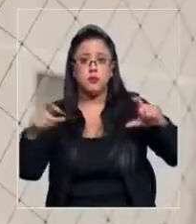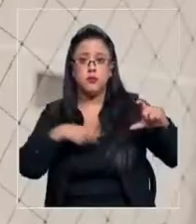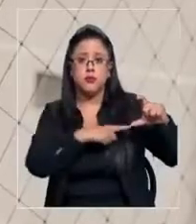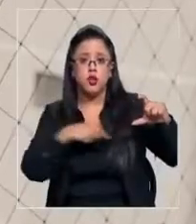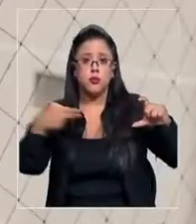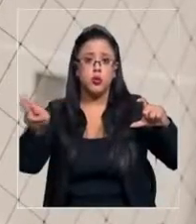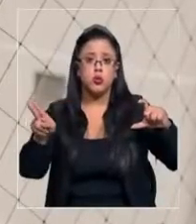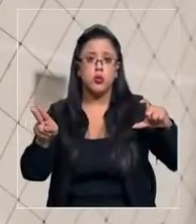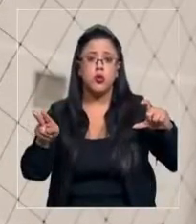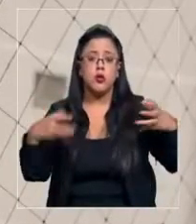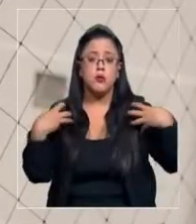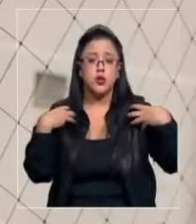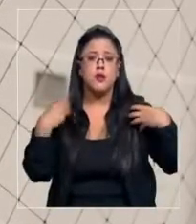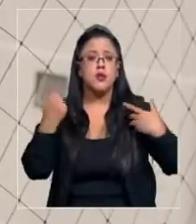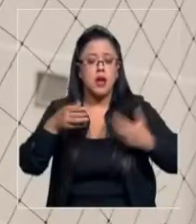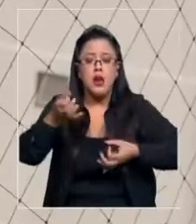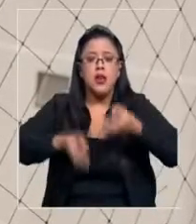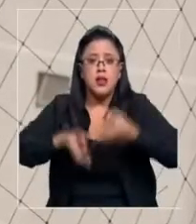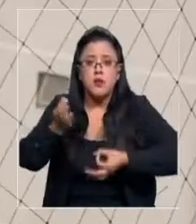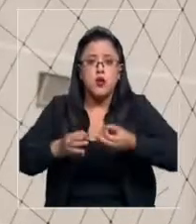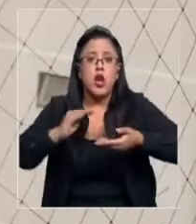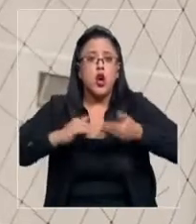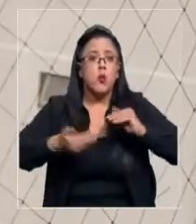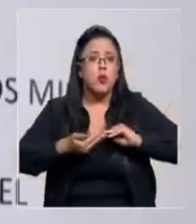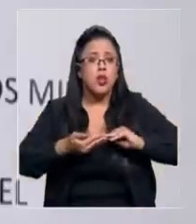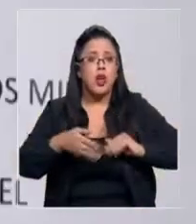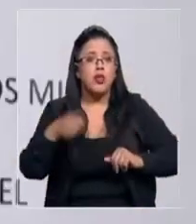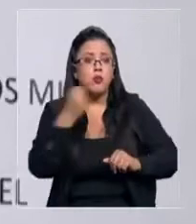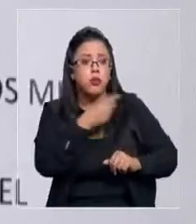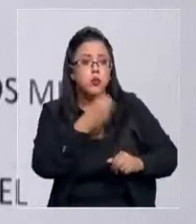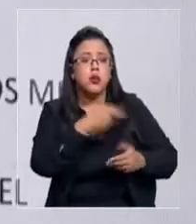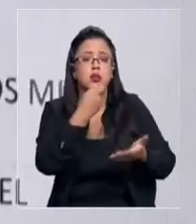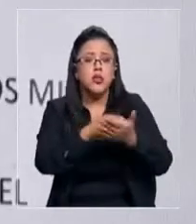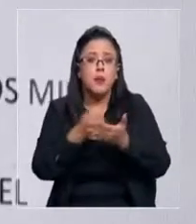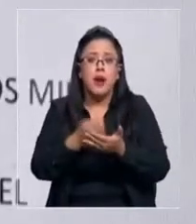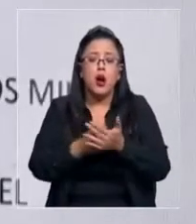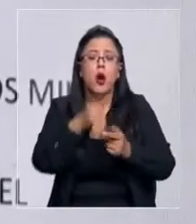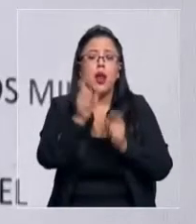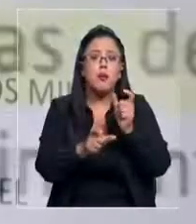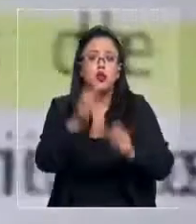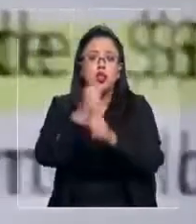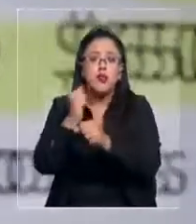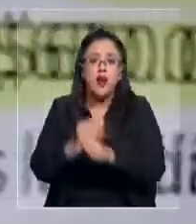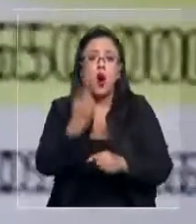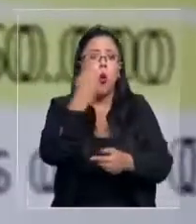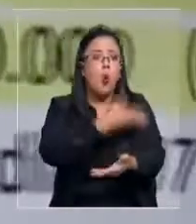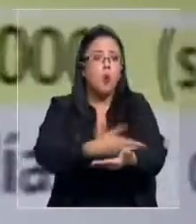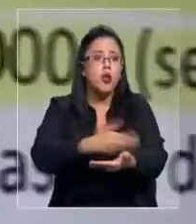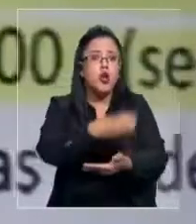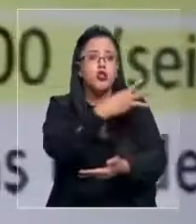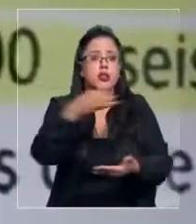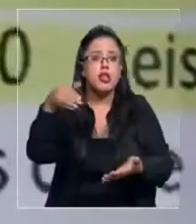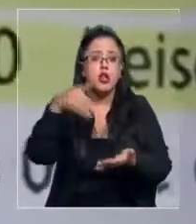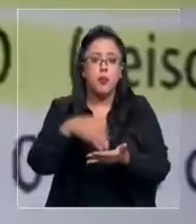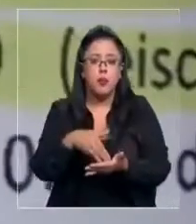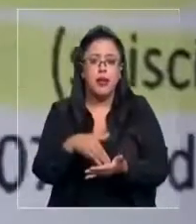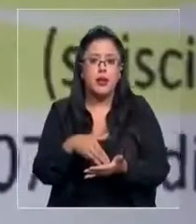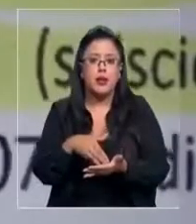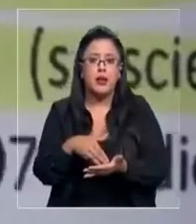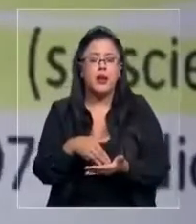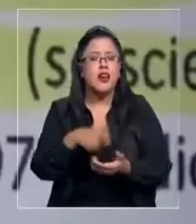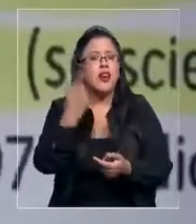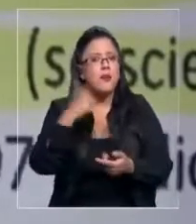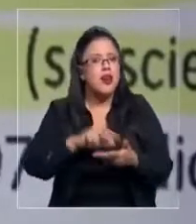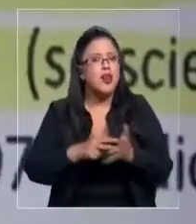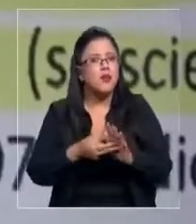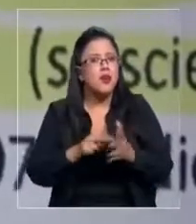Según se acordó en el tribunal, la comunidad demandada pagó a cada trabajador la suma de 1.300.000 pesos. Pero